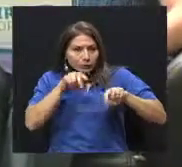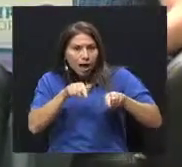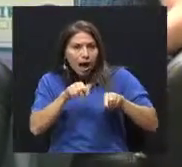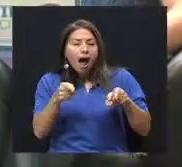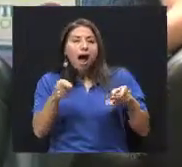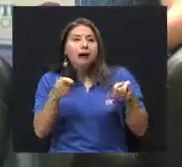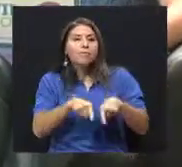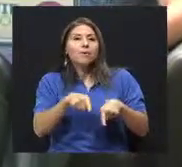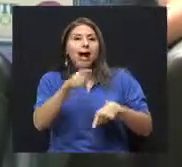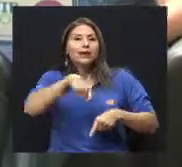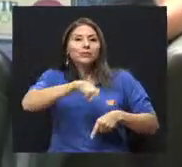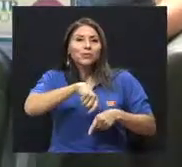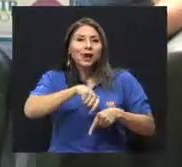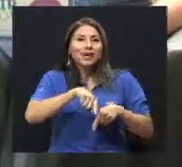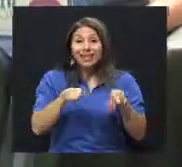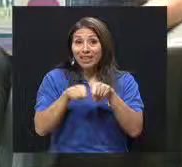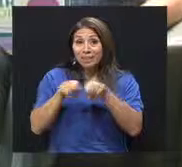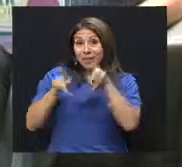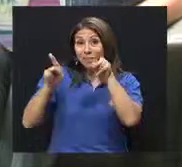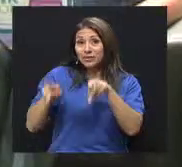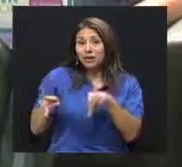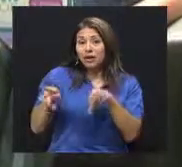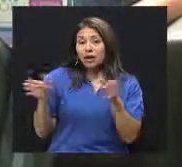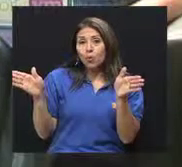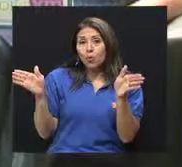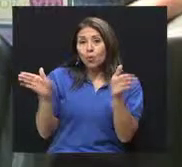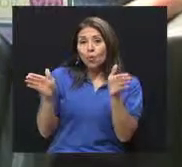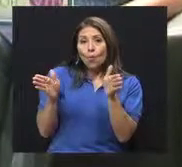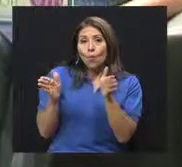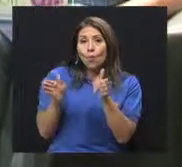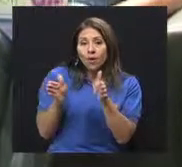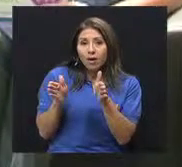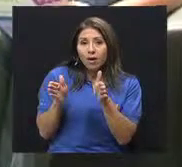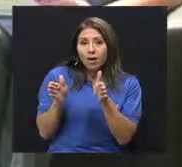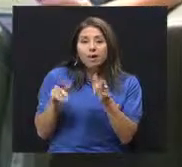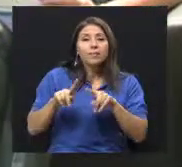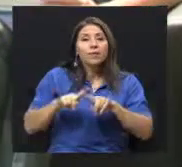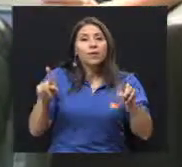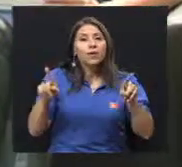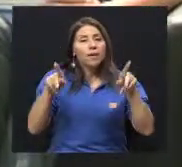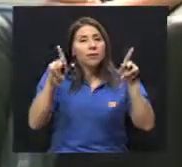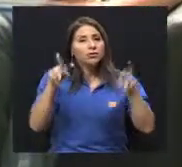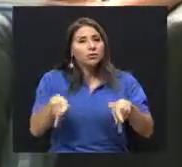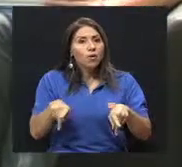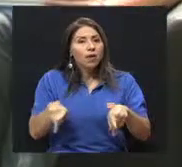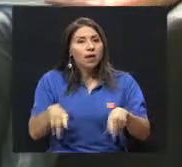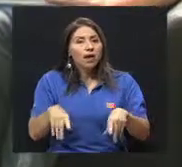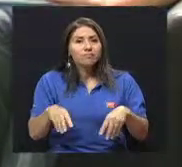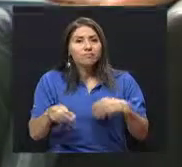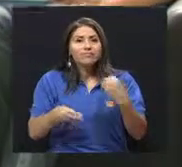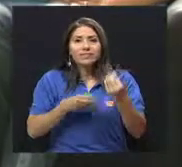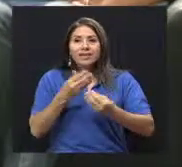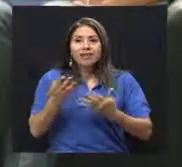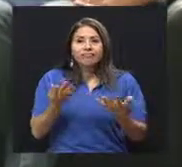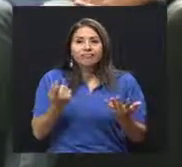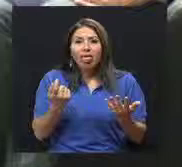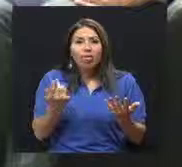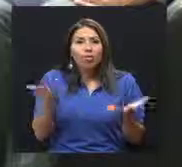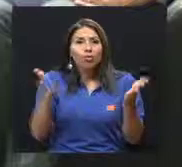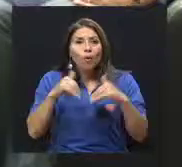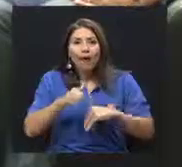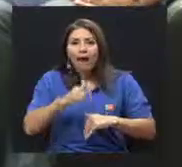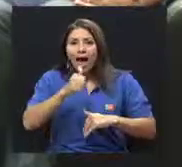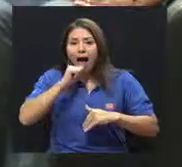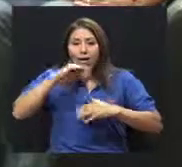Por supuesto, esto va a un lado a sed, porque la persona pierde incontroladamente agua que tiene que